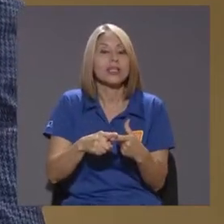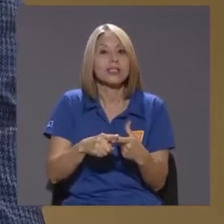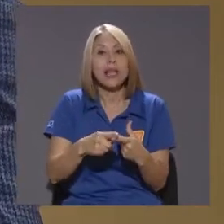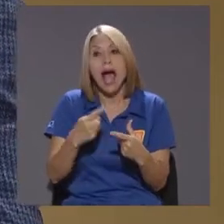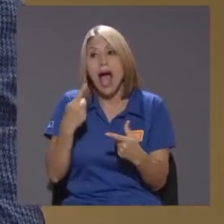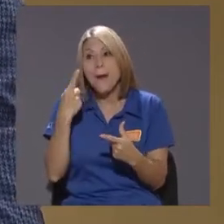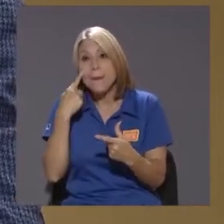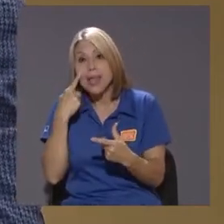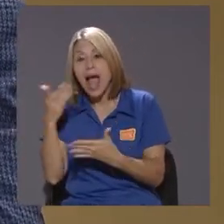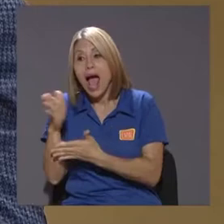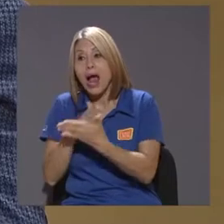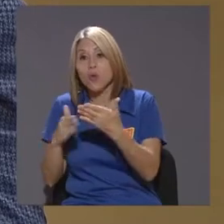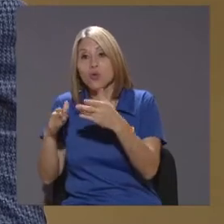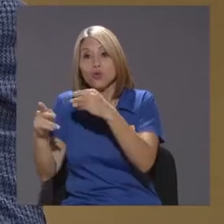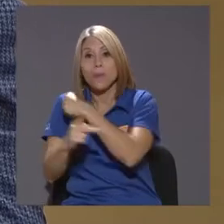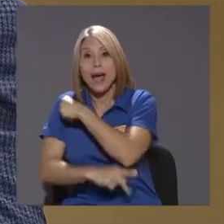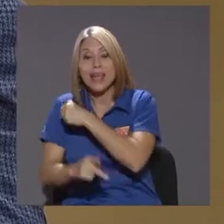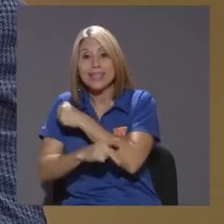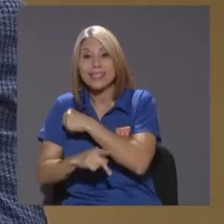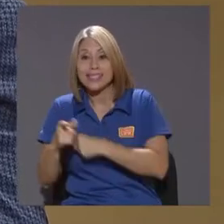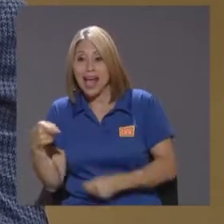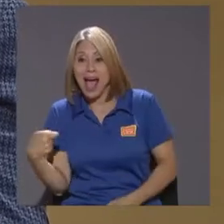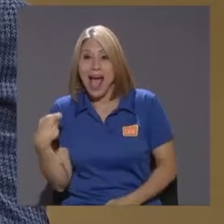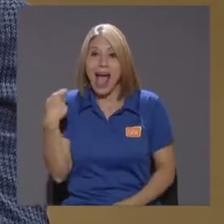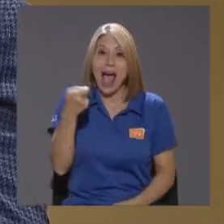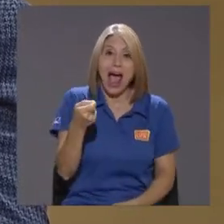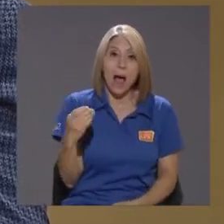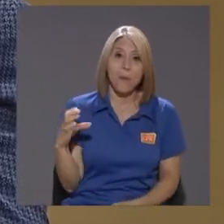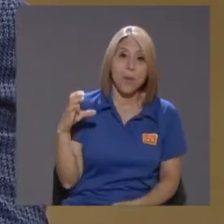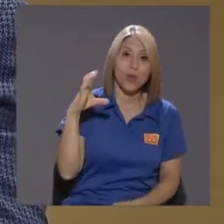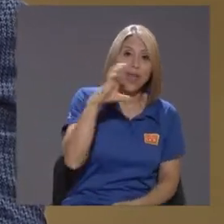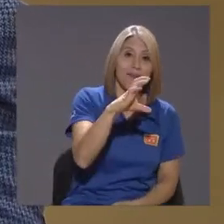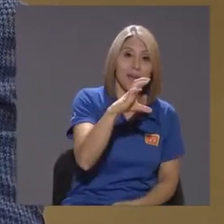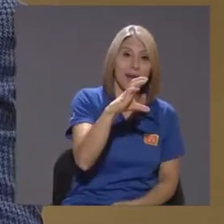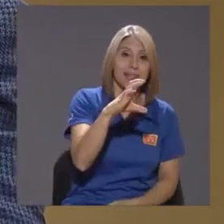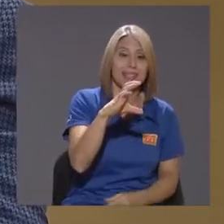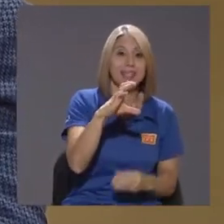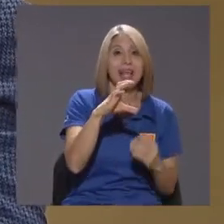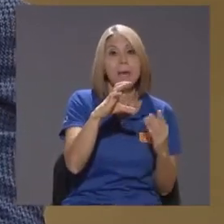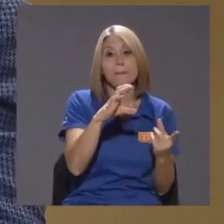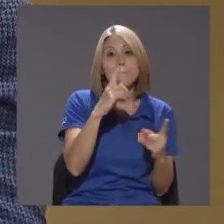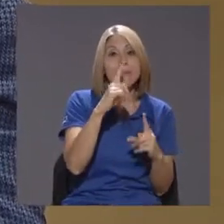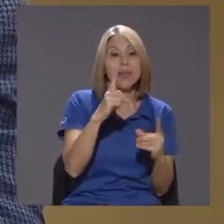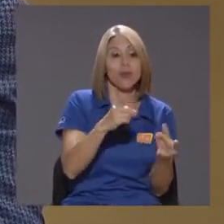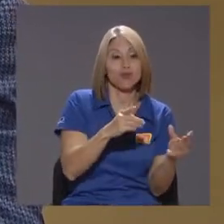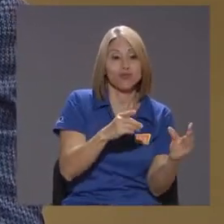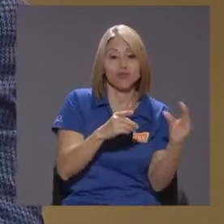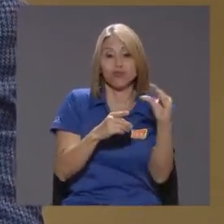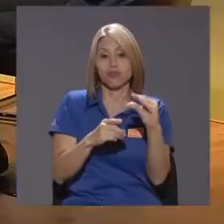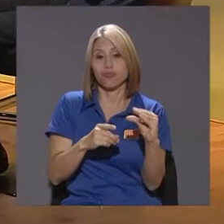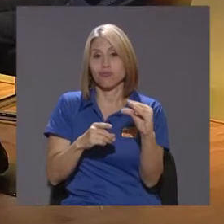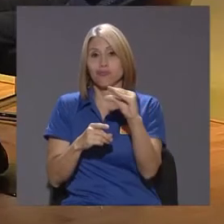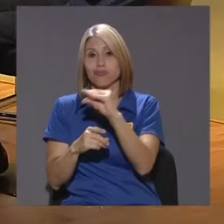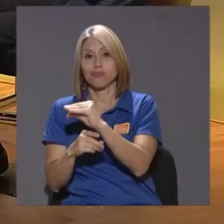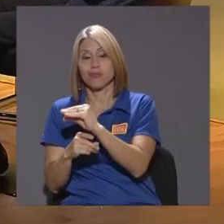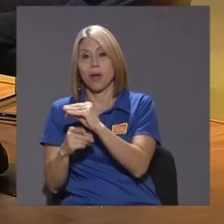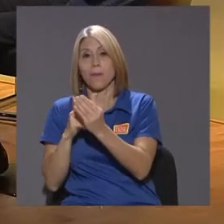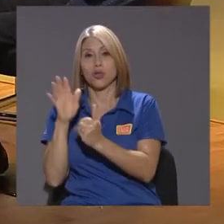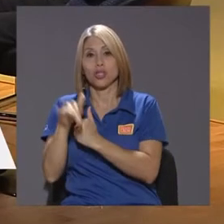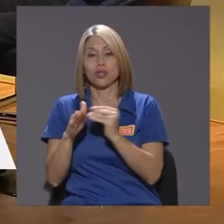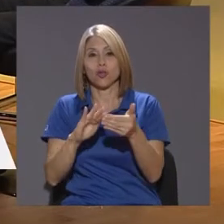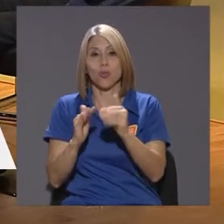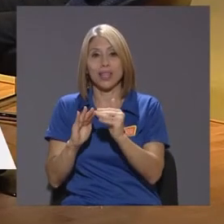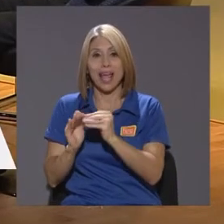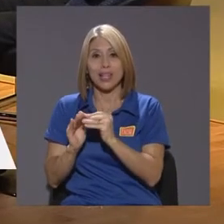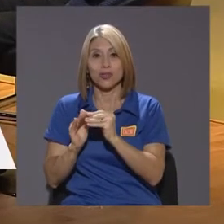Más O bastante más De lo que En teoría Recibía de vuelta En servicios De proyectos Comunitarios Inglaterra